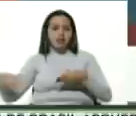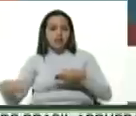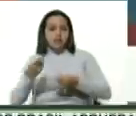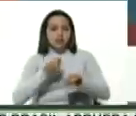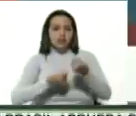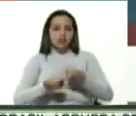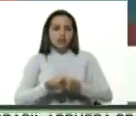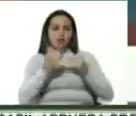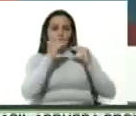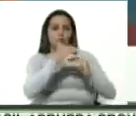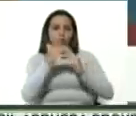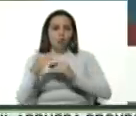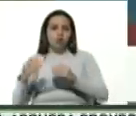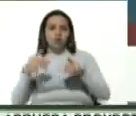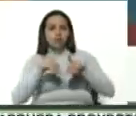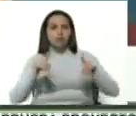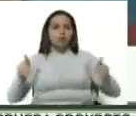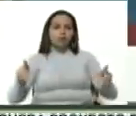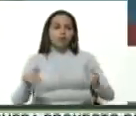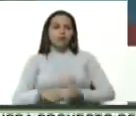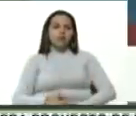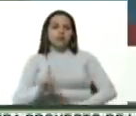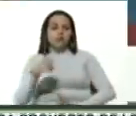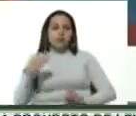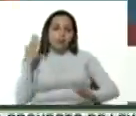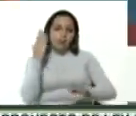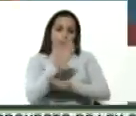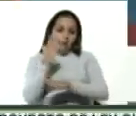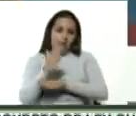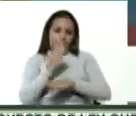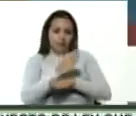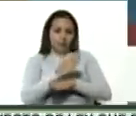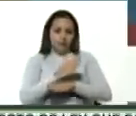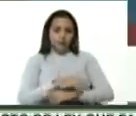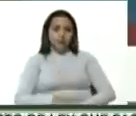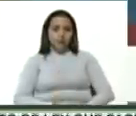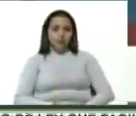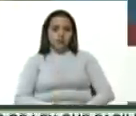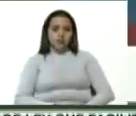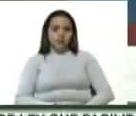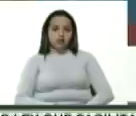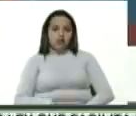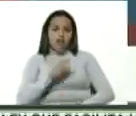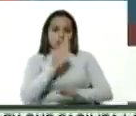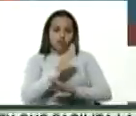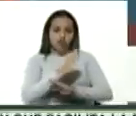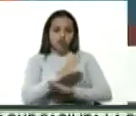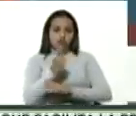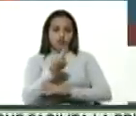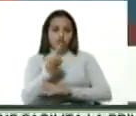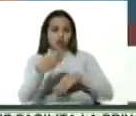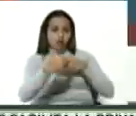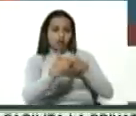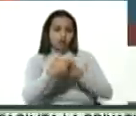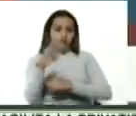y Democrático, de sanciones, es decir, de medidas unilaterales, son varios